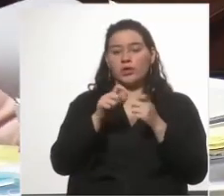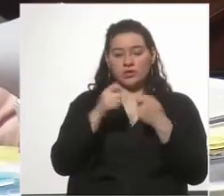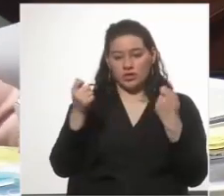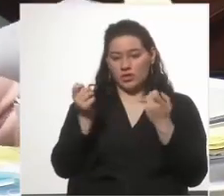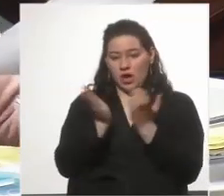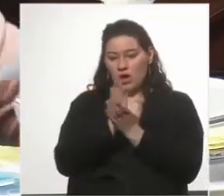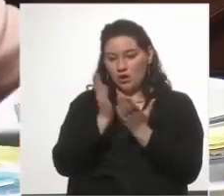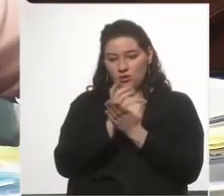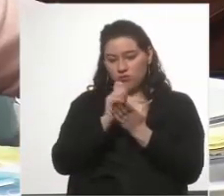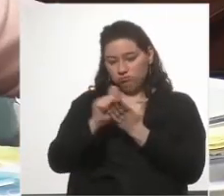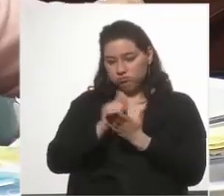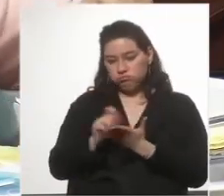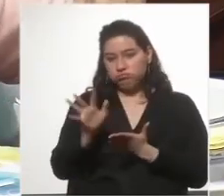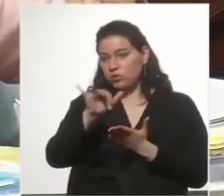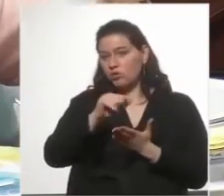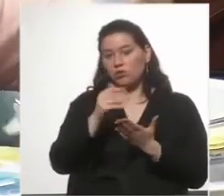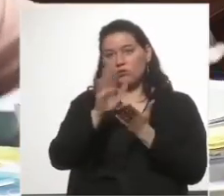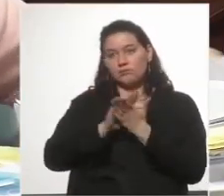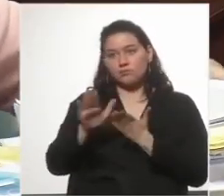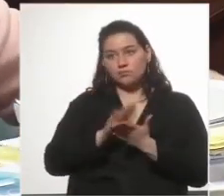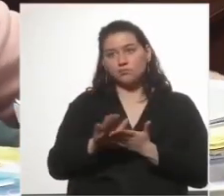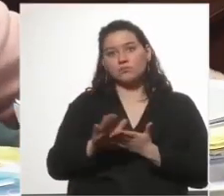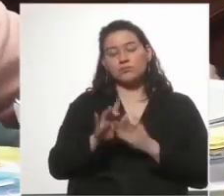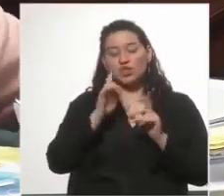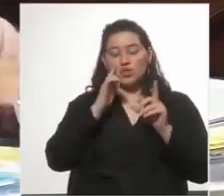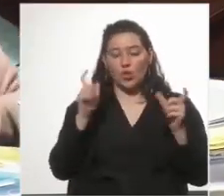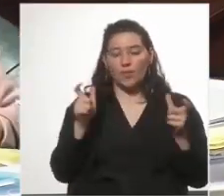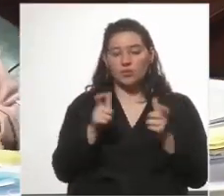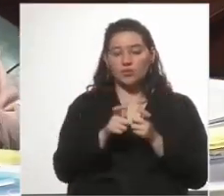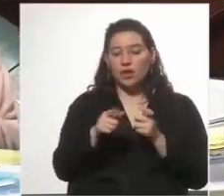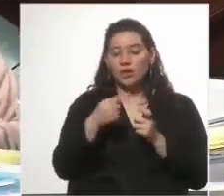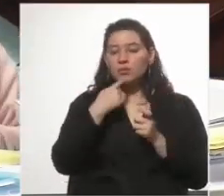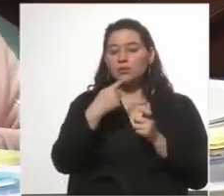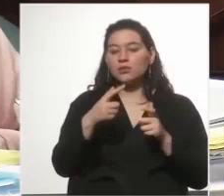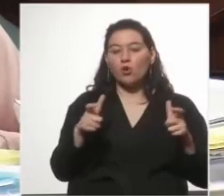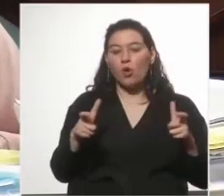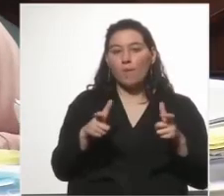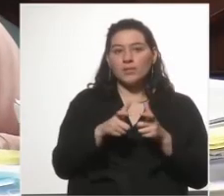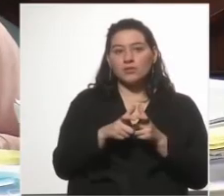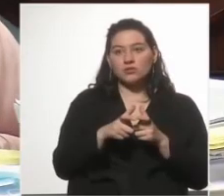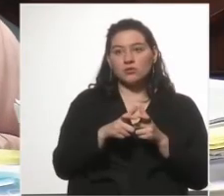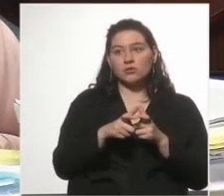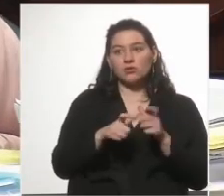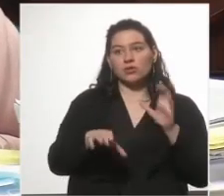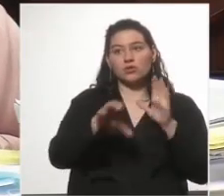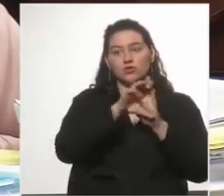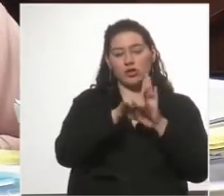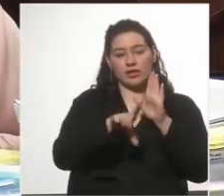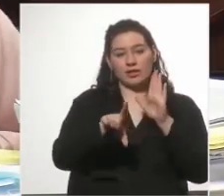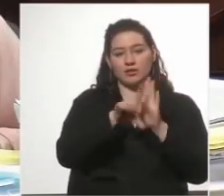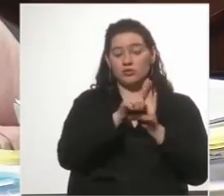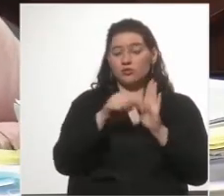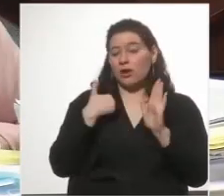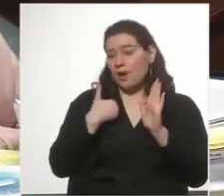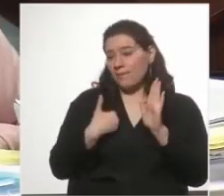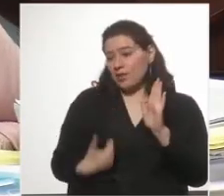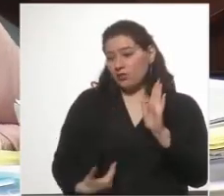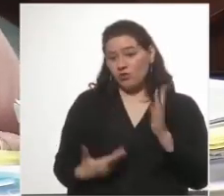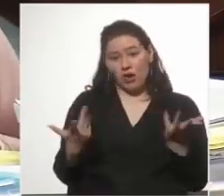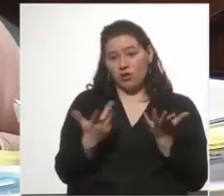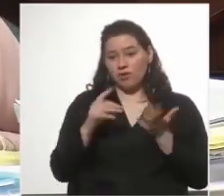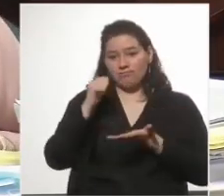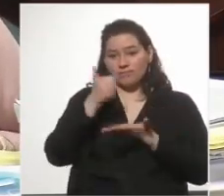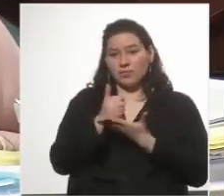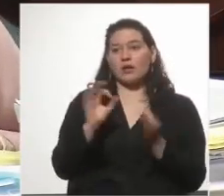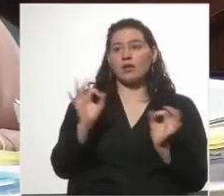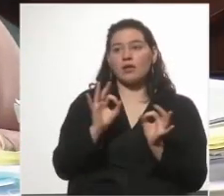de todo, y de la comisión. Acá está la Comisión de Constitución y Legislación, que yo lamento que no esté en este momento